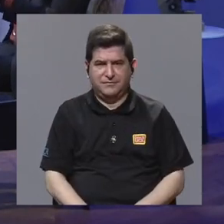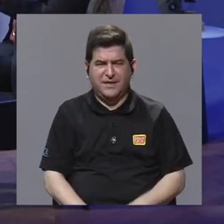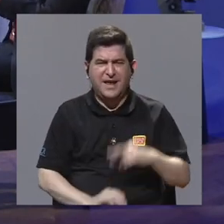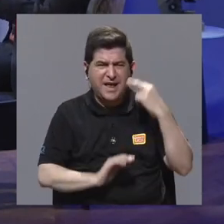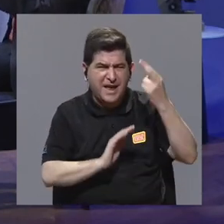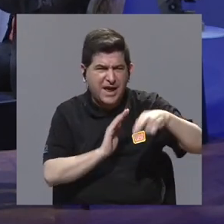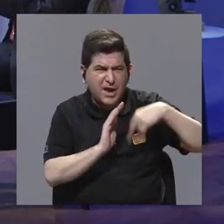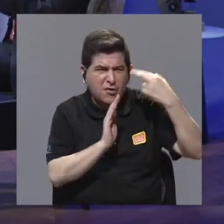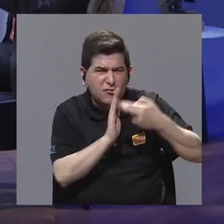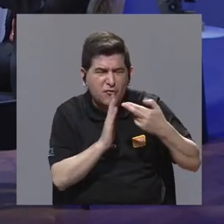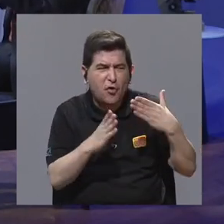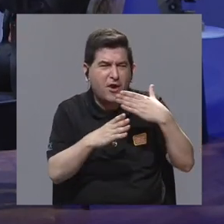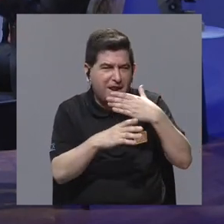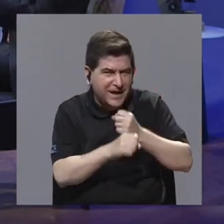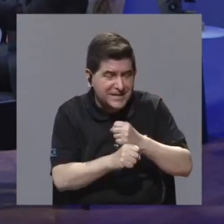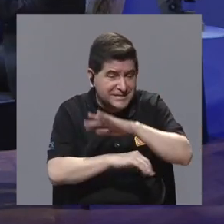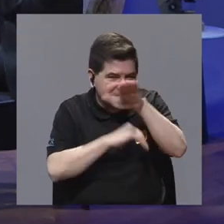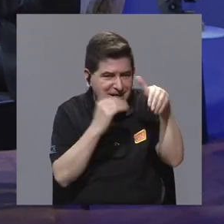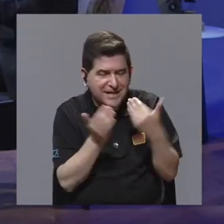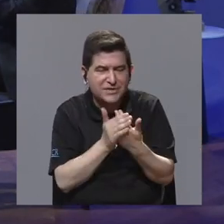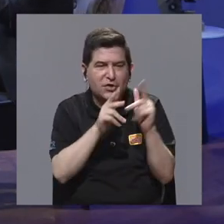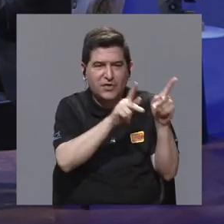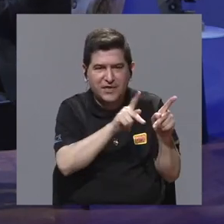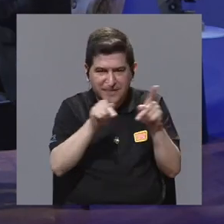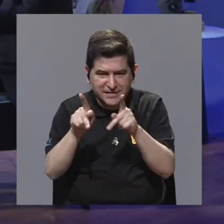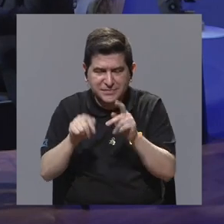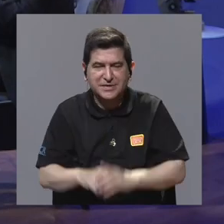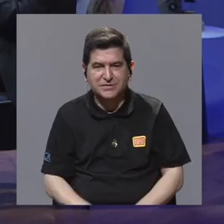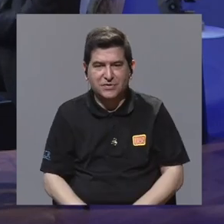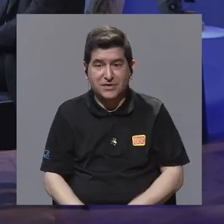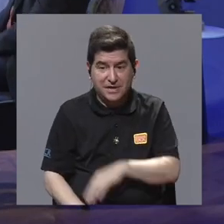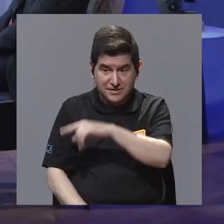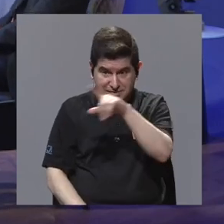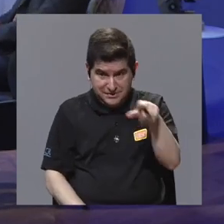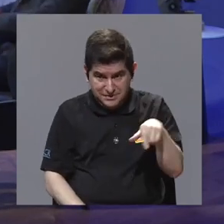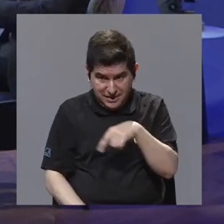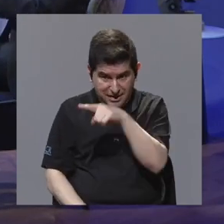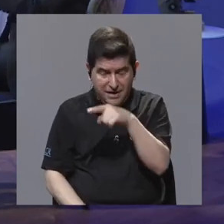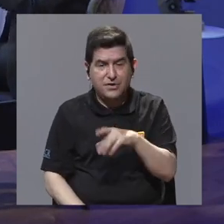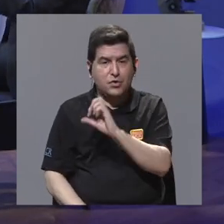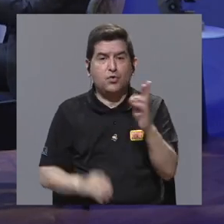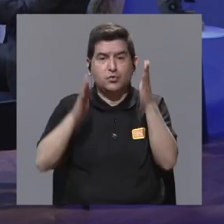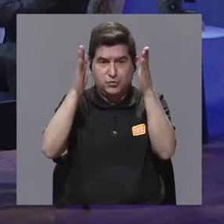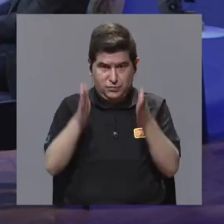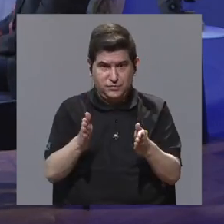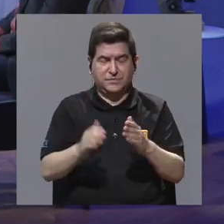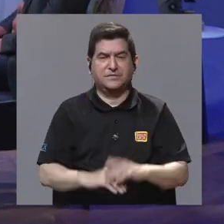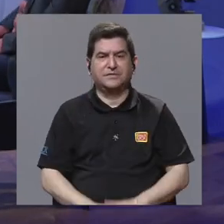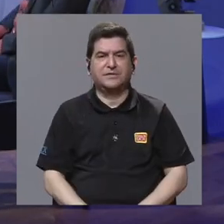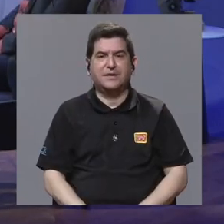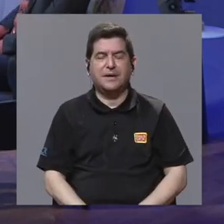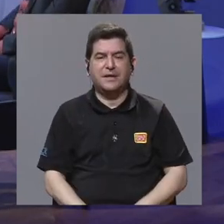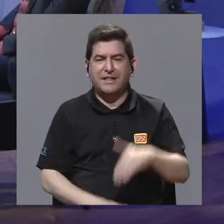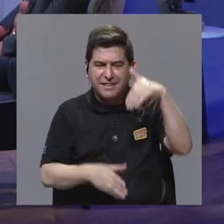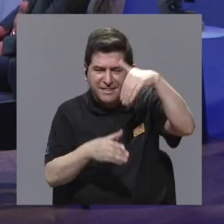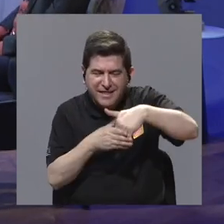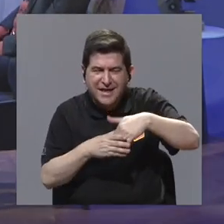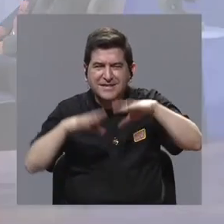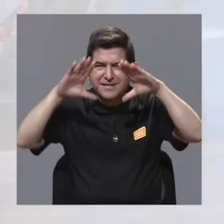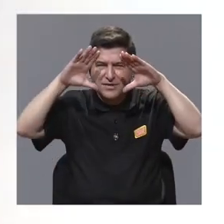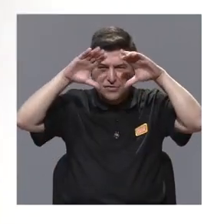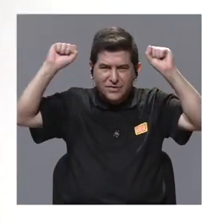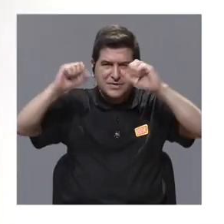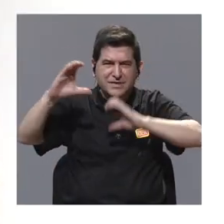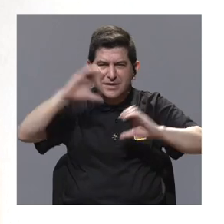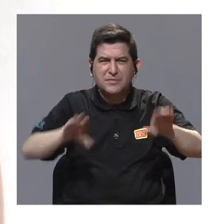papel pueden desempeñar todas estas personas costarricenses en la diplomacia científica?